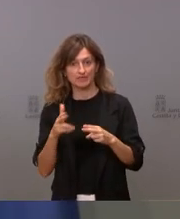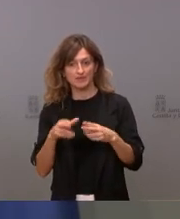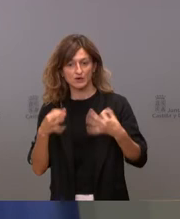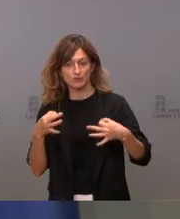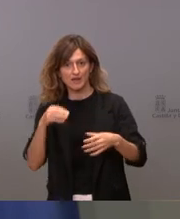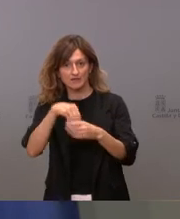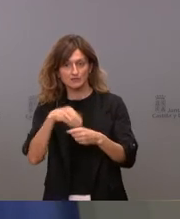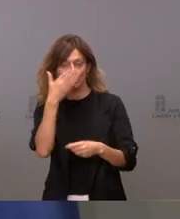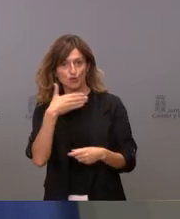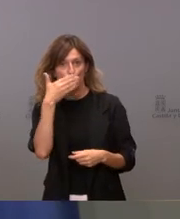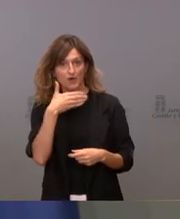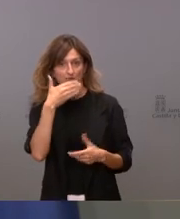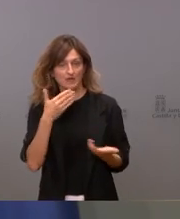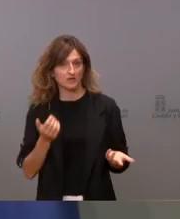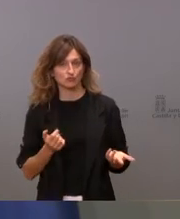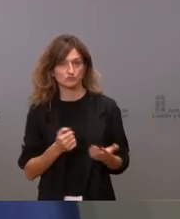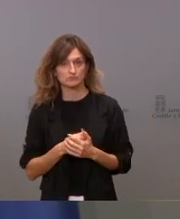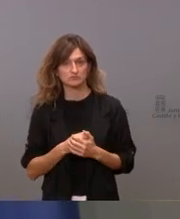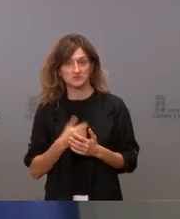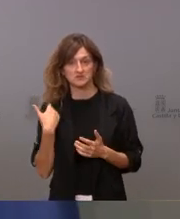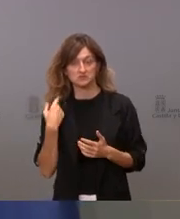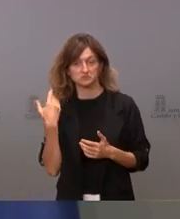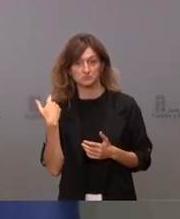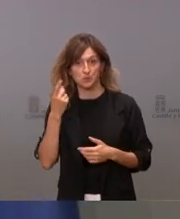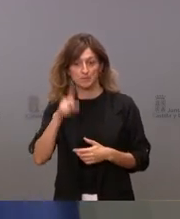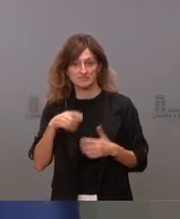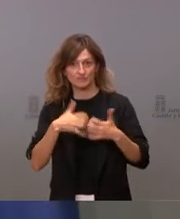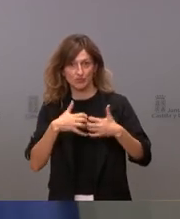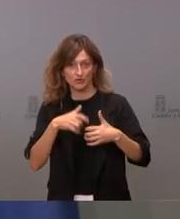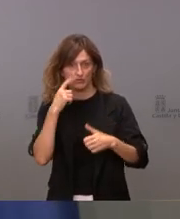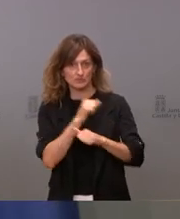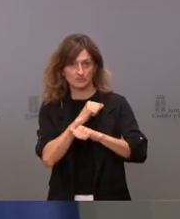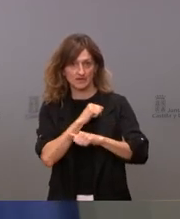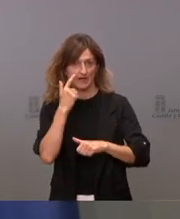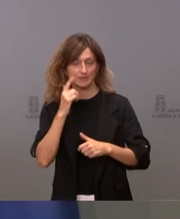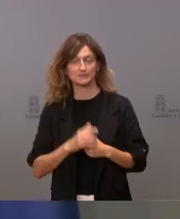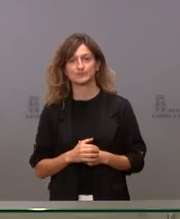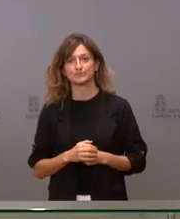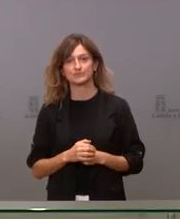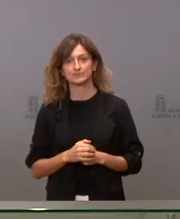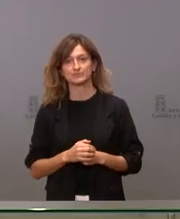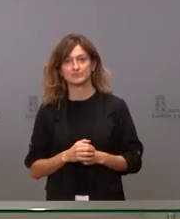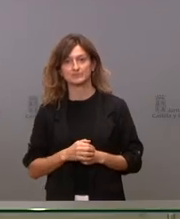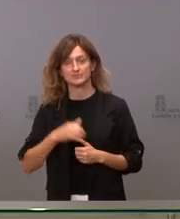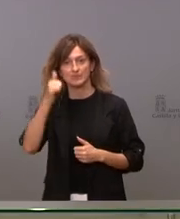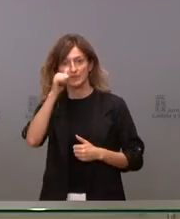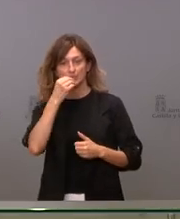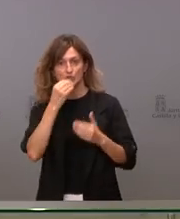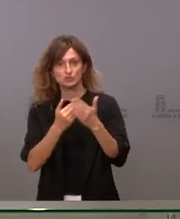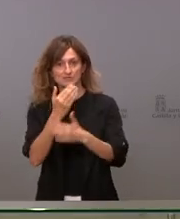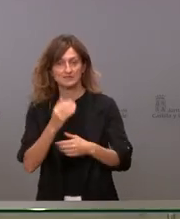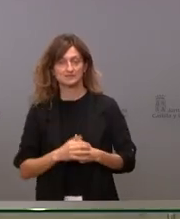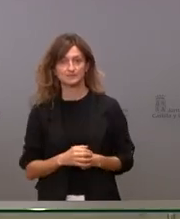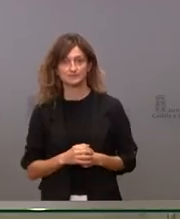colegios no lleva aún casi ni un mes funcionando. Vamos a esperar todavía un poco. Buenos días. Perdón, buenos días.